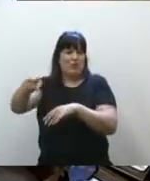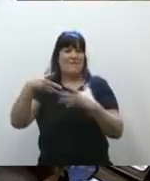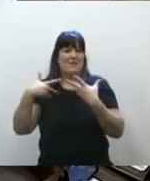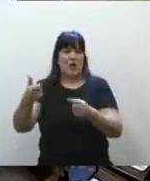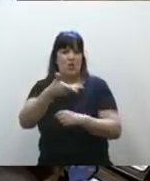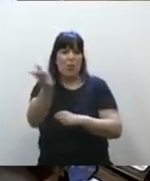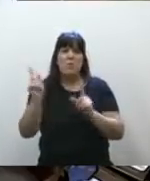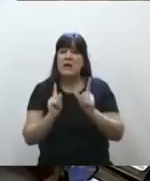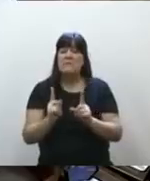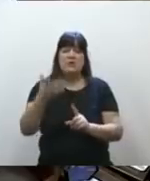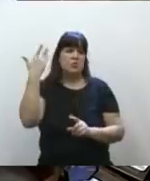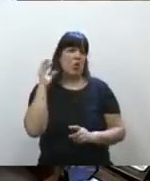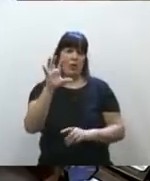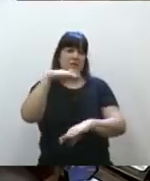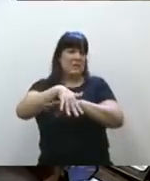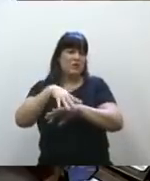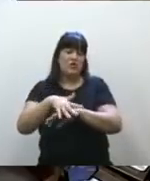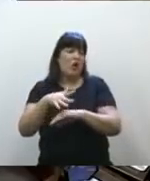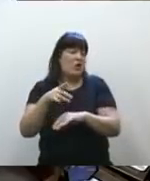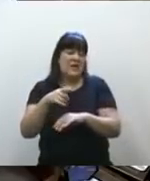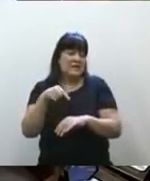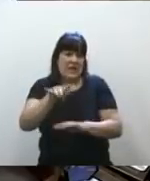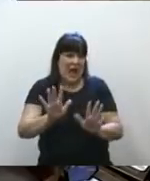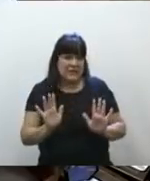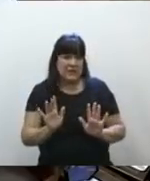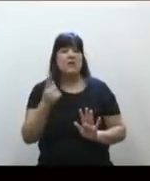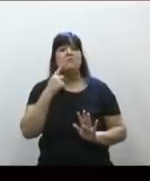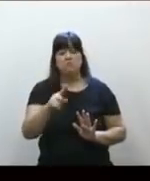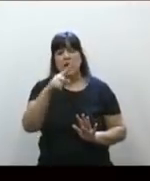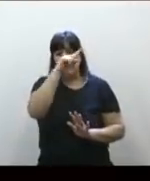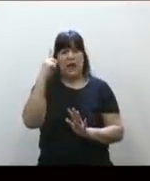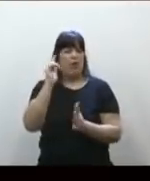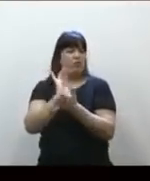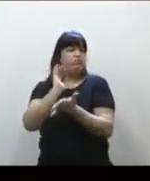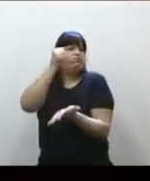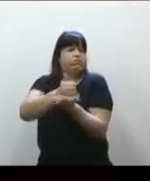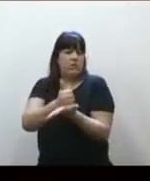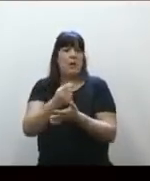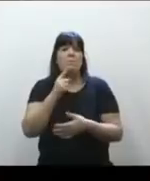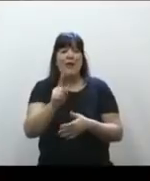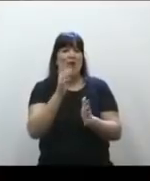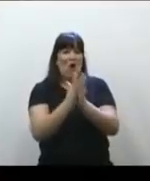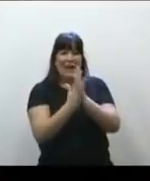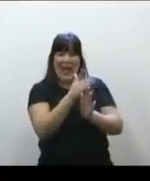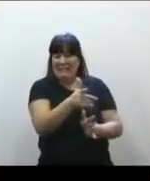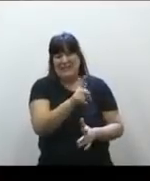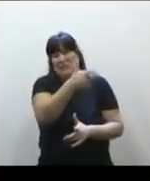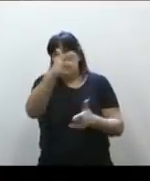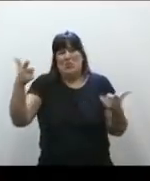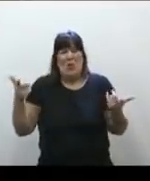y lo estamos haciendo en la provincia de Misiones. Pero hay que tener algunos límites. Porque la gratuidad no existe.